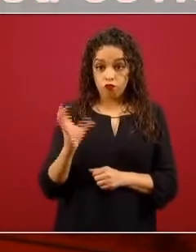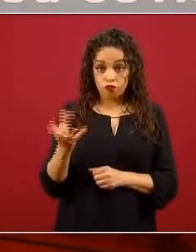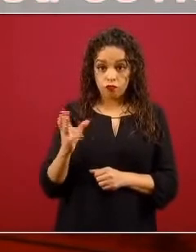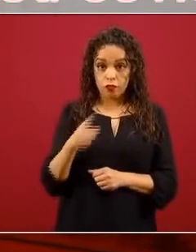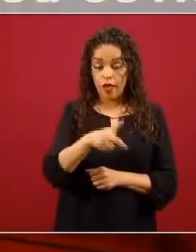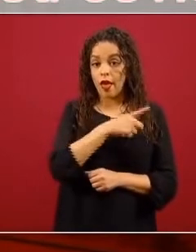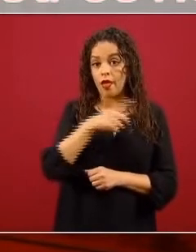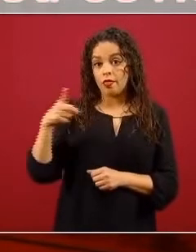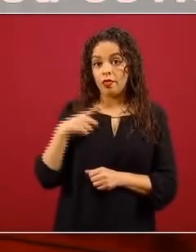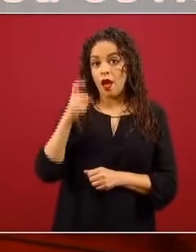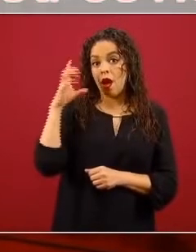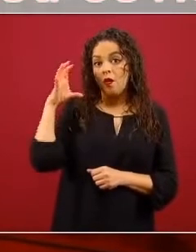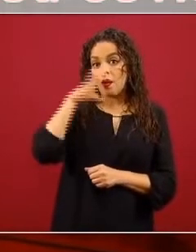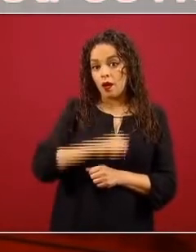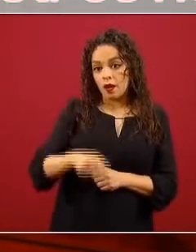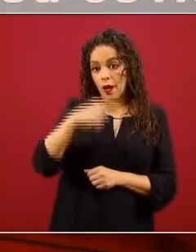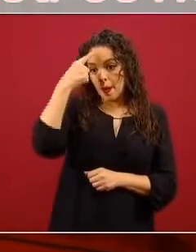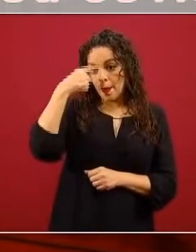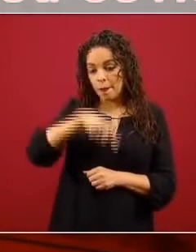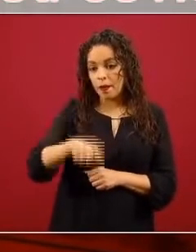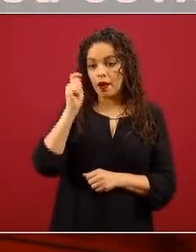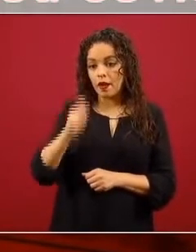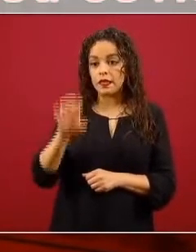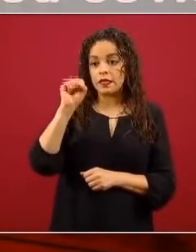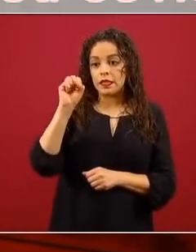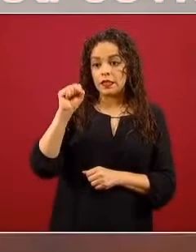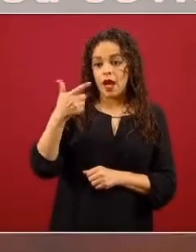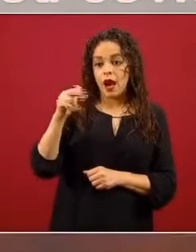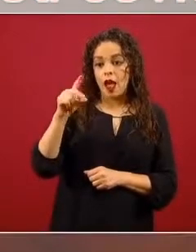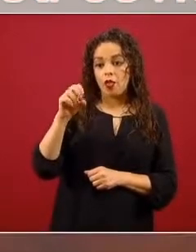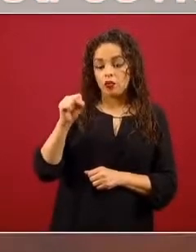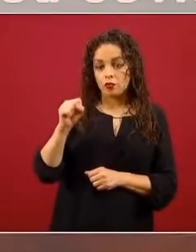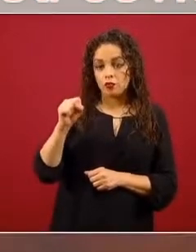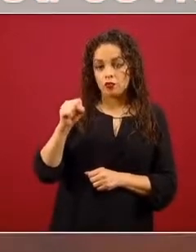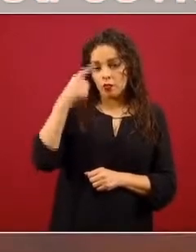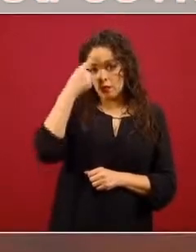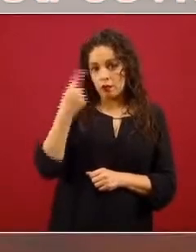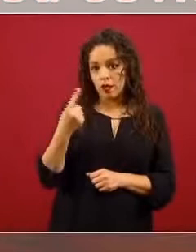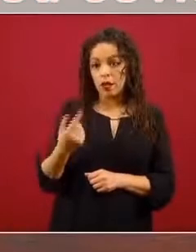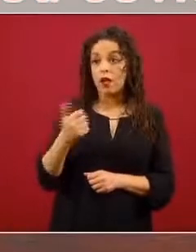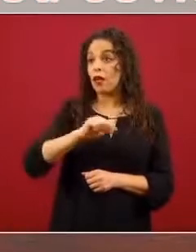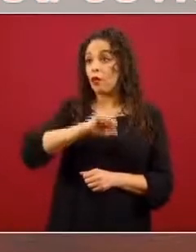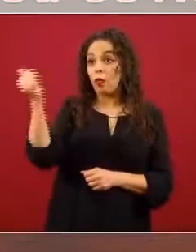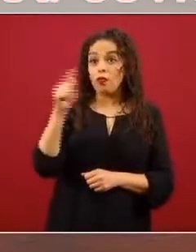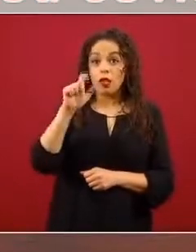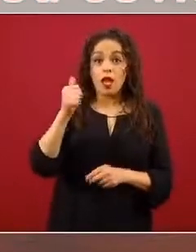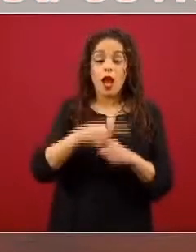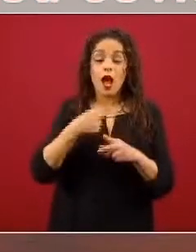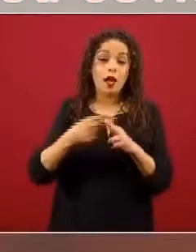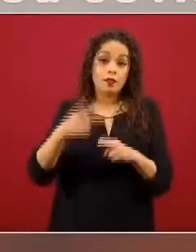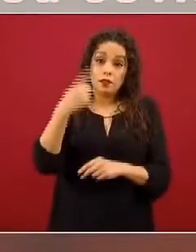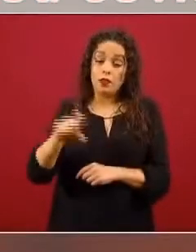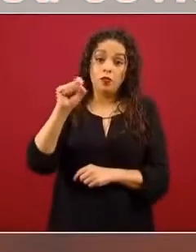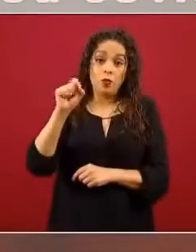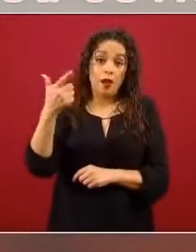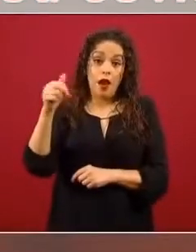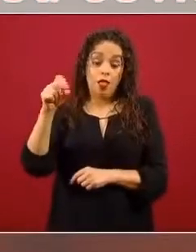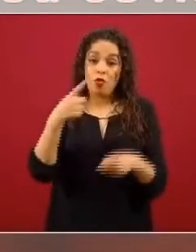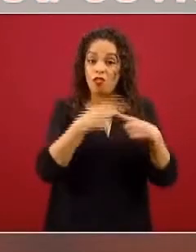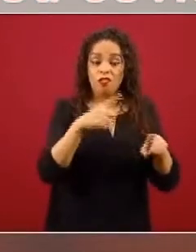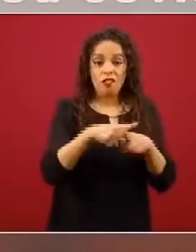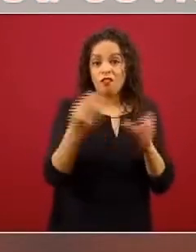virus. Depende del tipo de tela, pero tiene que ser arriba de 60 grados centígrados para ciertas telas y para otras hasta 120 grados centígrados. Y la otra opción